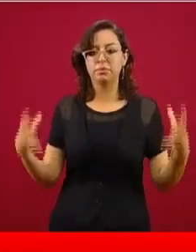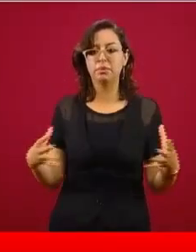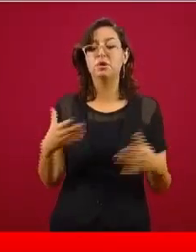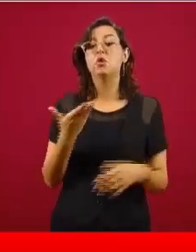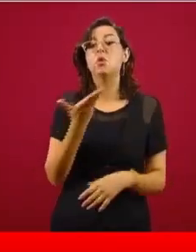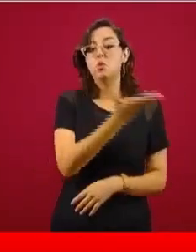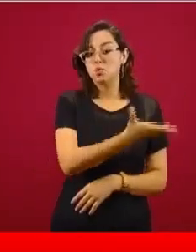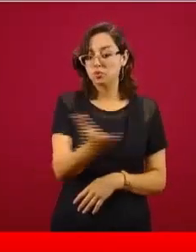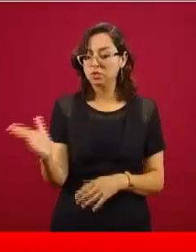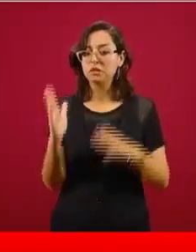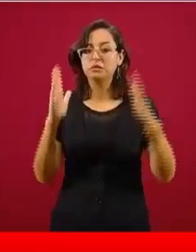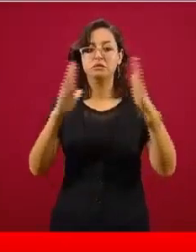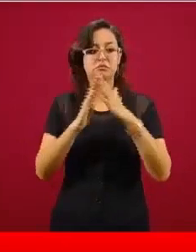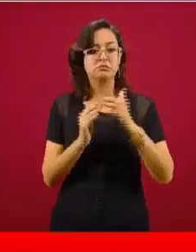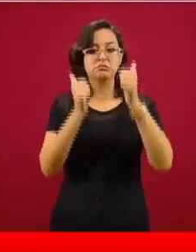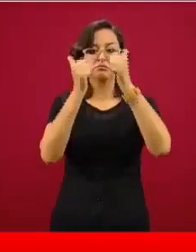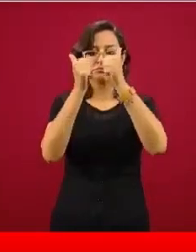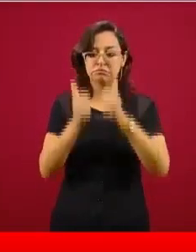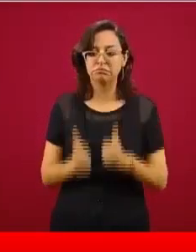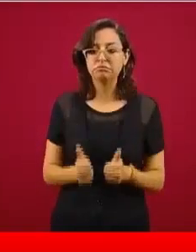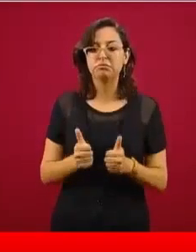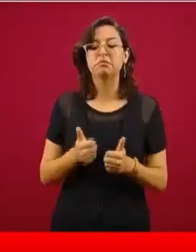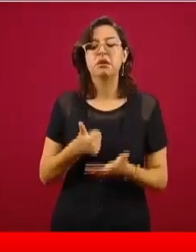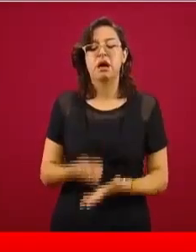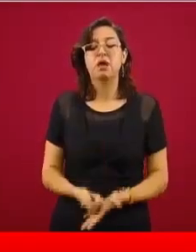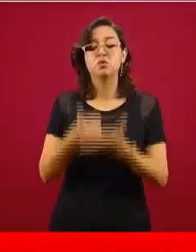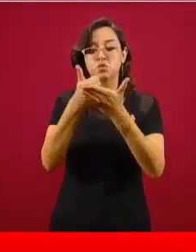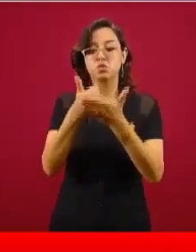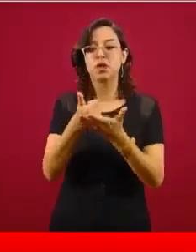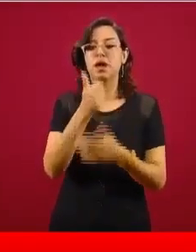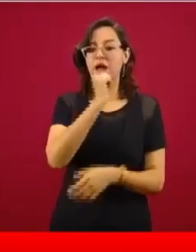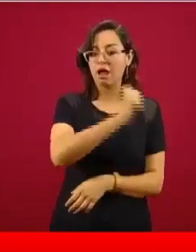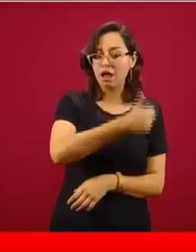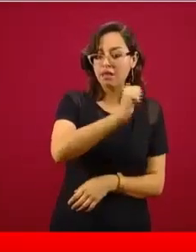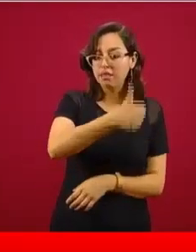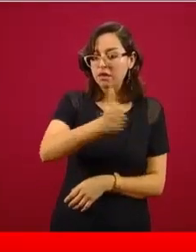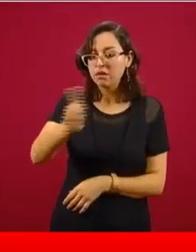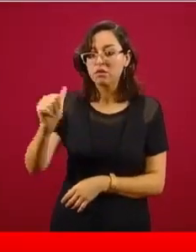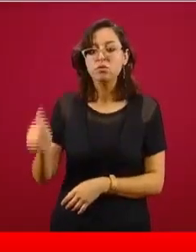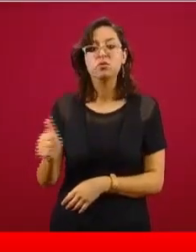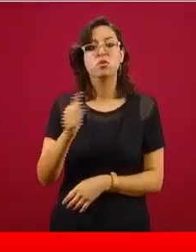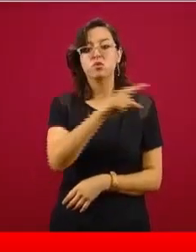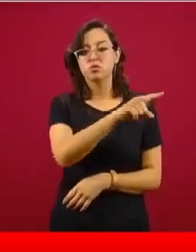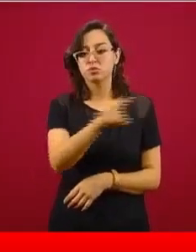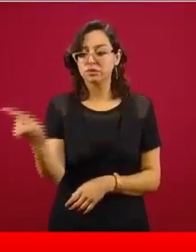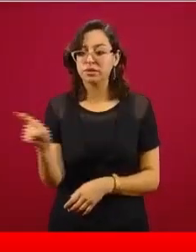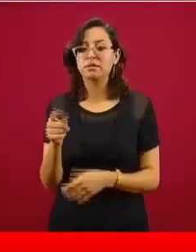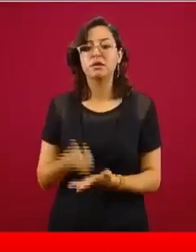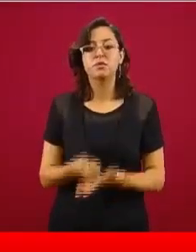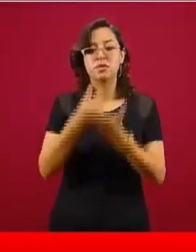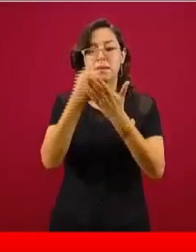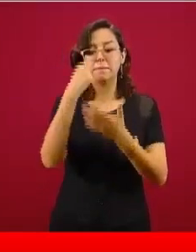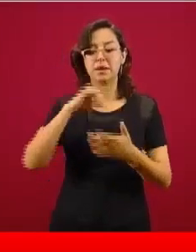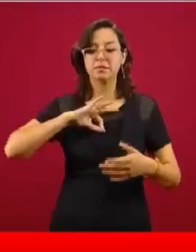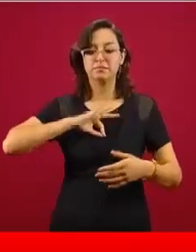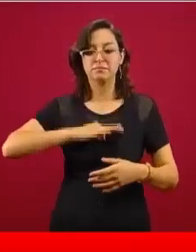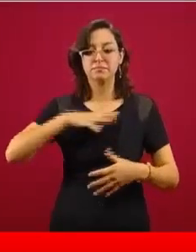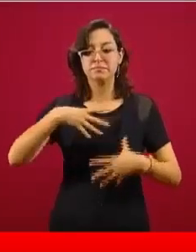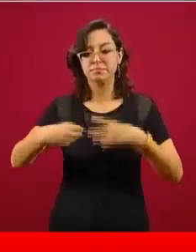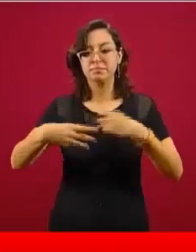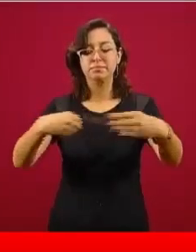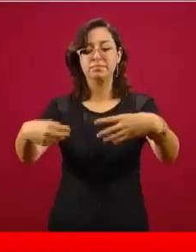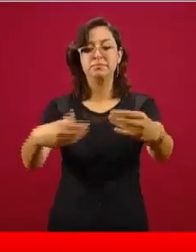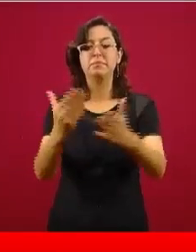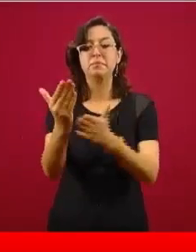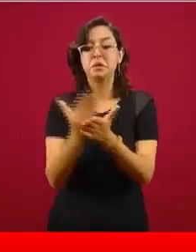quedarse en casa, al quedarse en casa están contribuyendo cada uno y cada una de ustedes a reducir la transmisión. Cada quien en